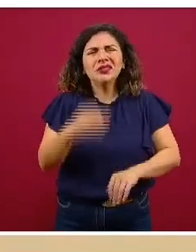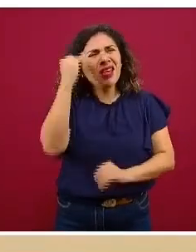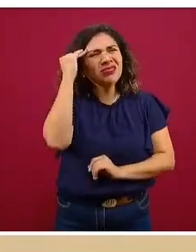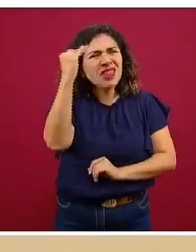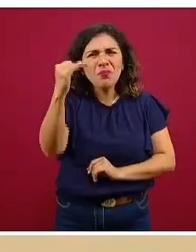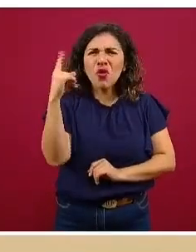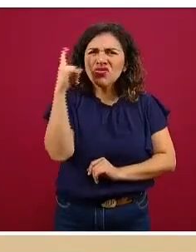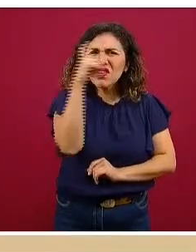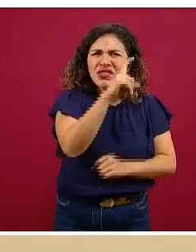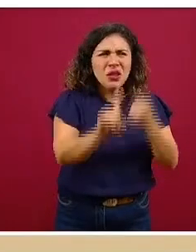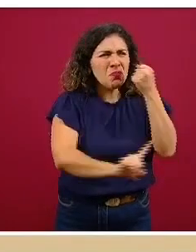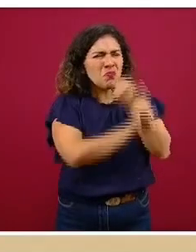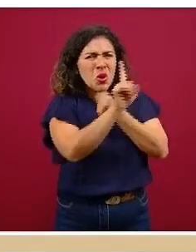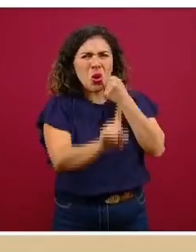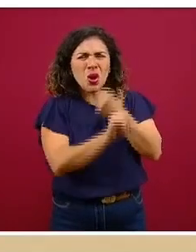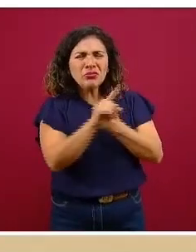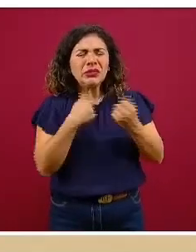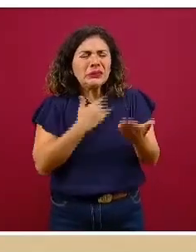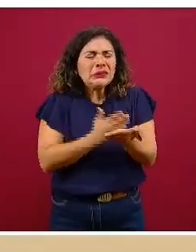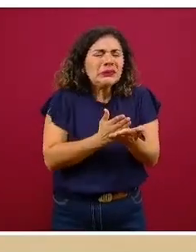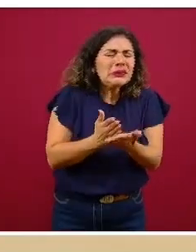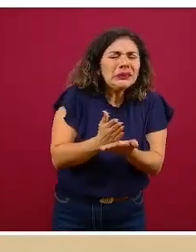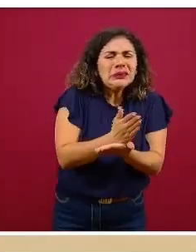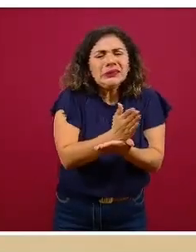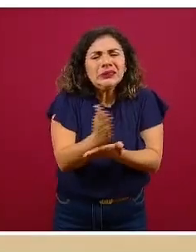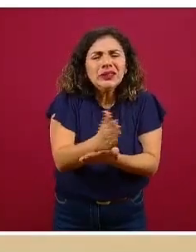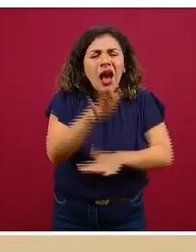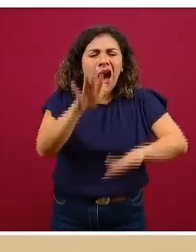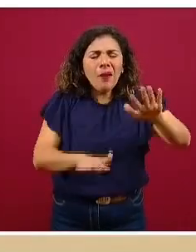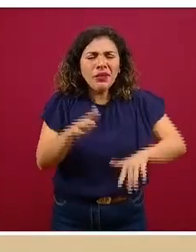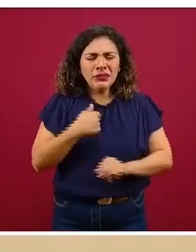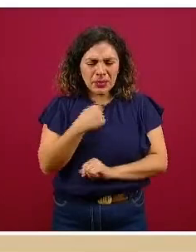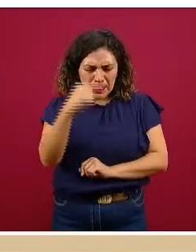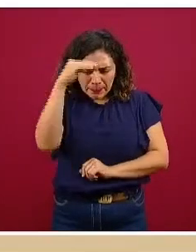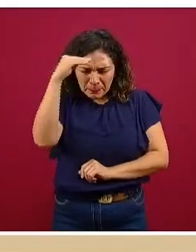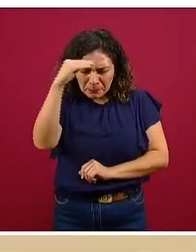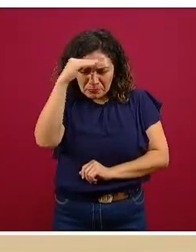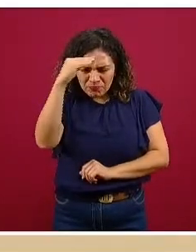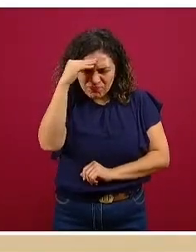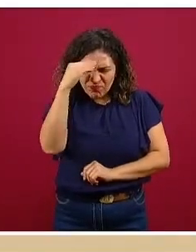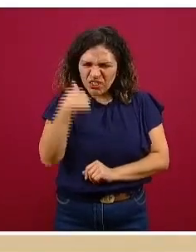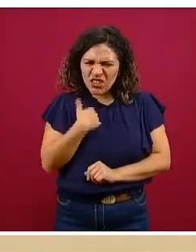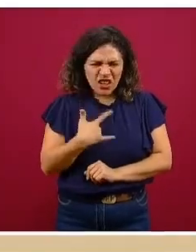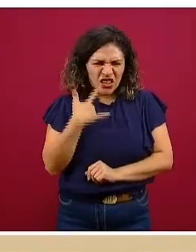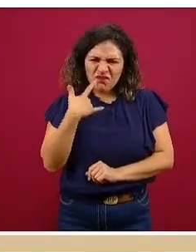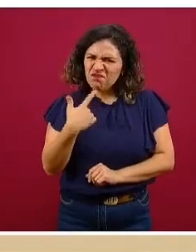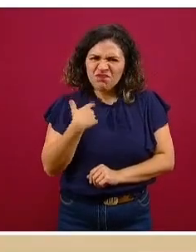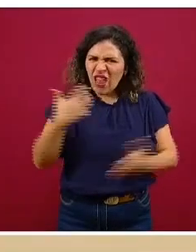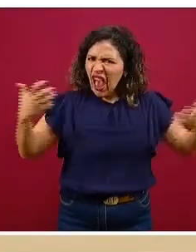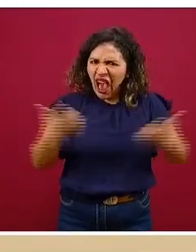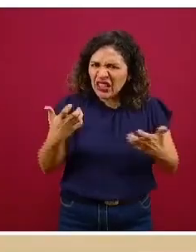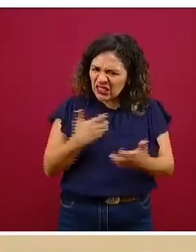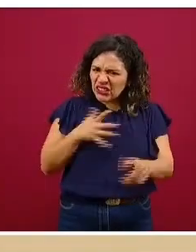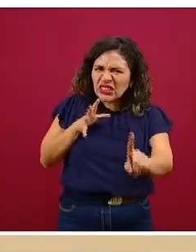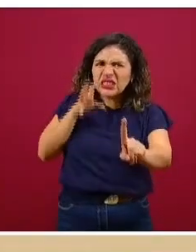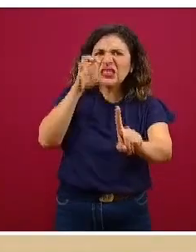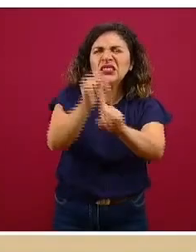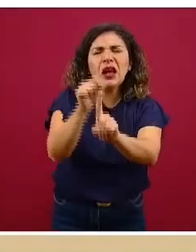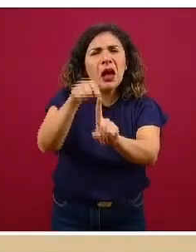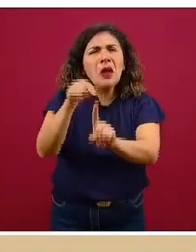etapas difíciles a transitar, nos ponemos metas que parecen inalcanzables. La idea es mejor